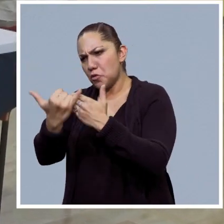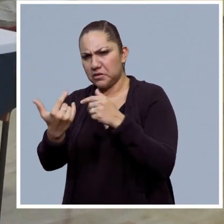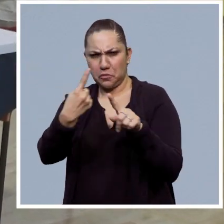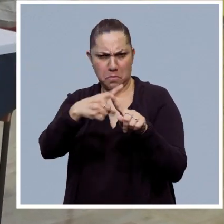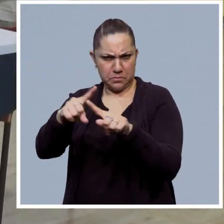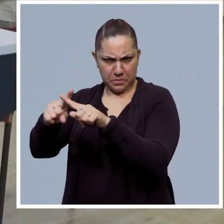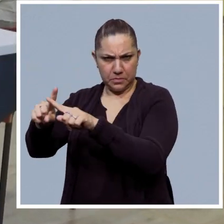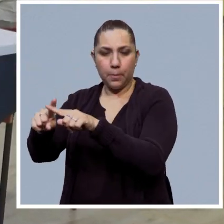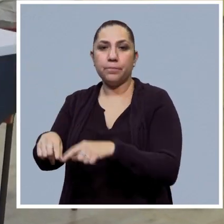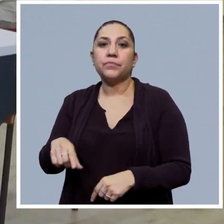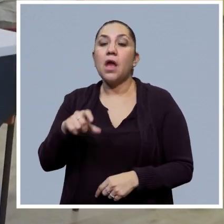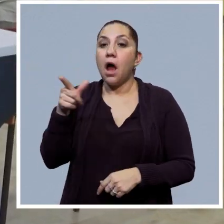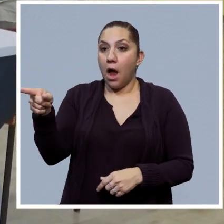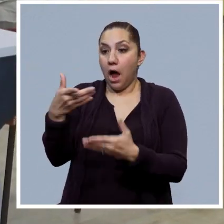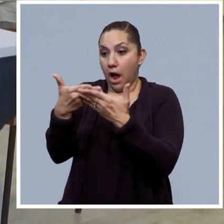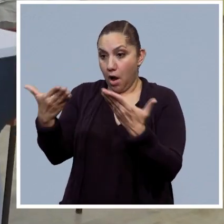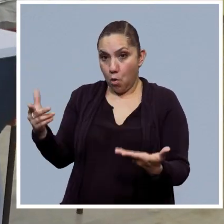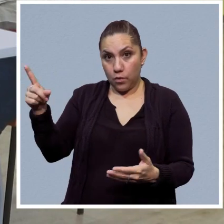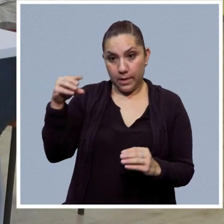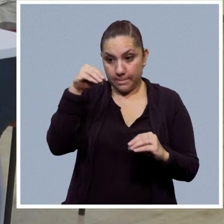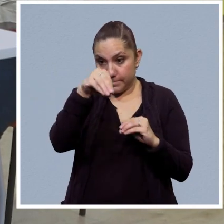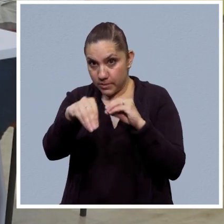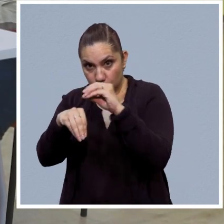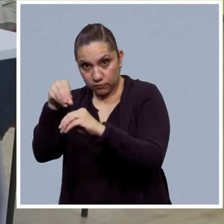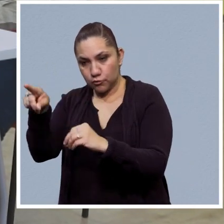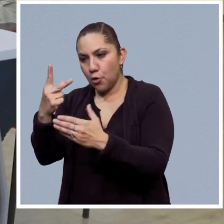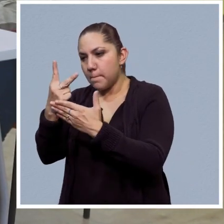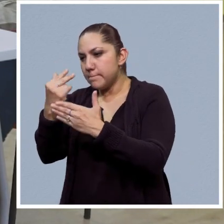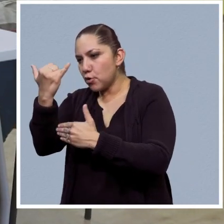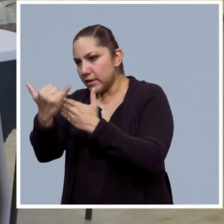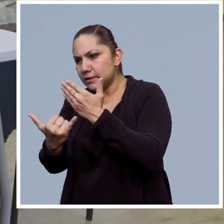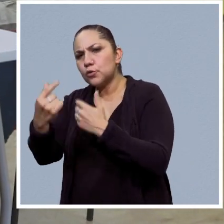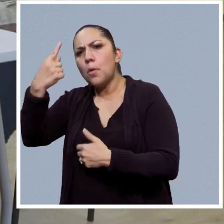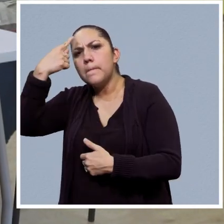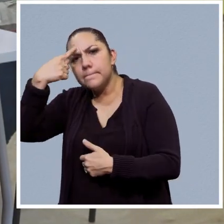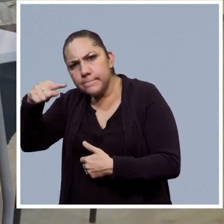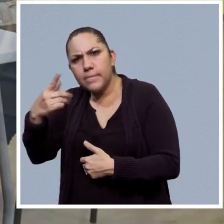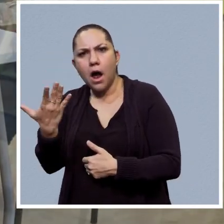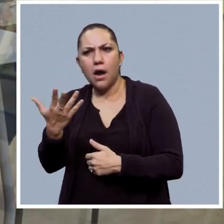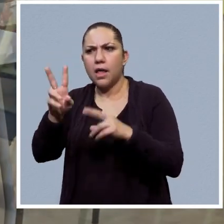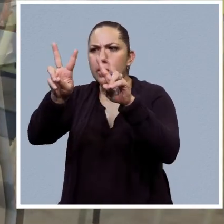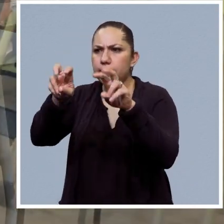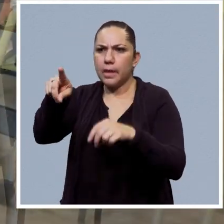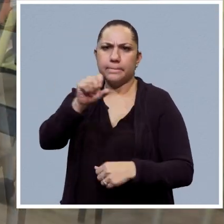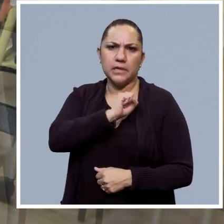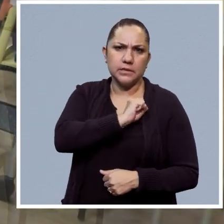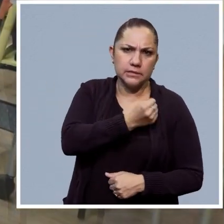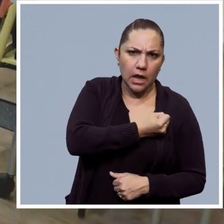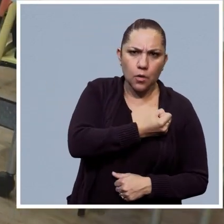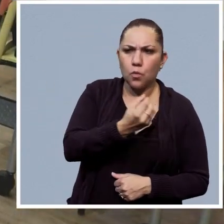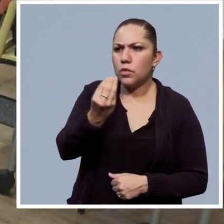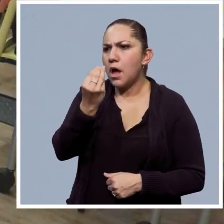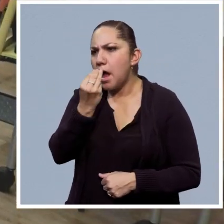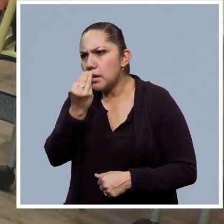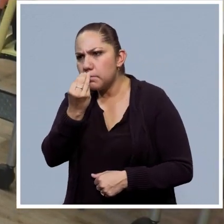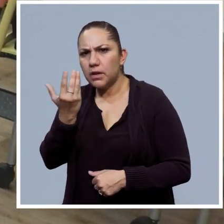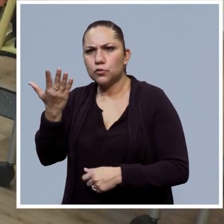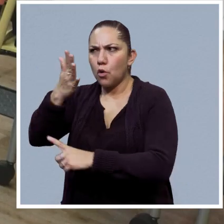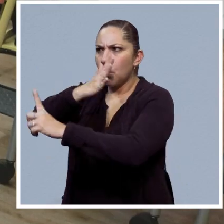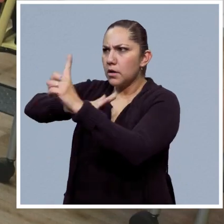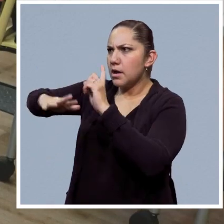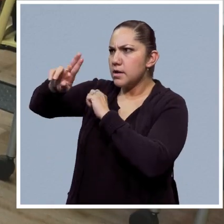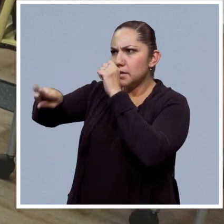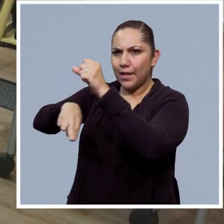Actualmente, en el laboratorio se trabaja en el desarrollo de proyectos de aplicación en áreas como las de salud, alimentos y medio ambiente. A